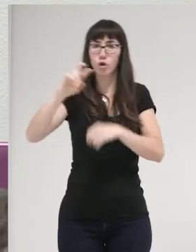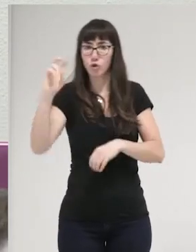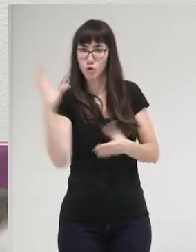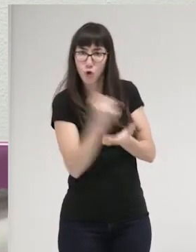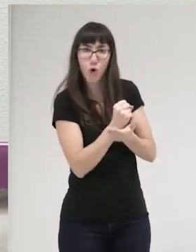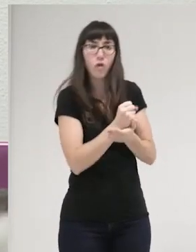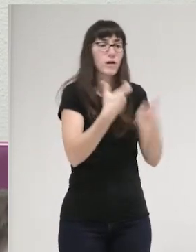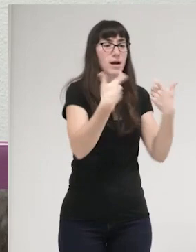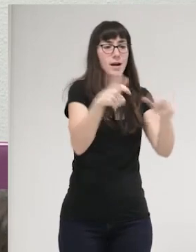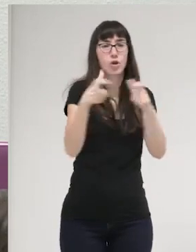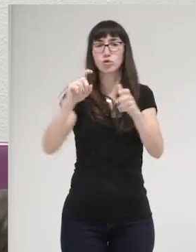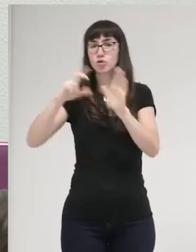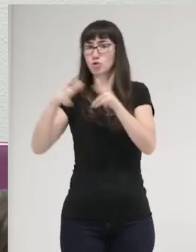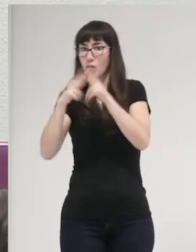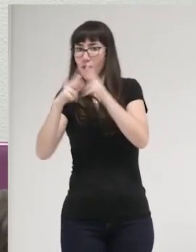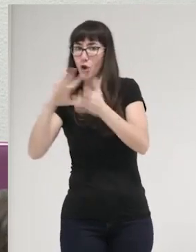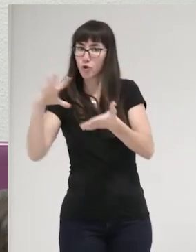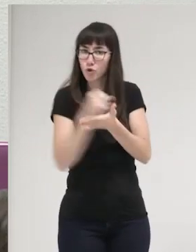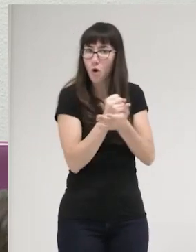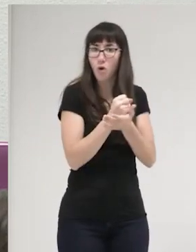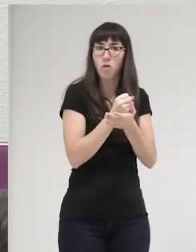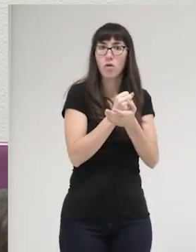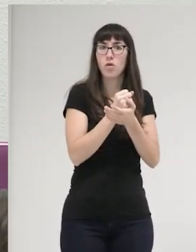sobre todas las comunidades, sino que, obviamente,